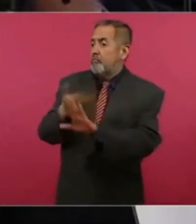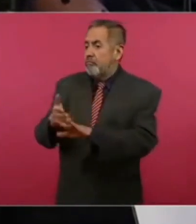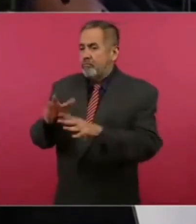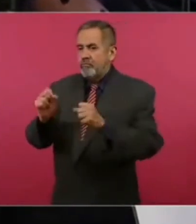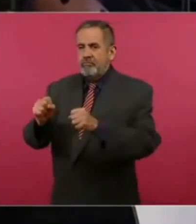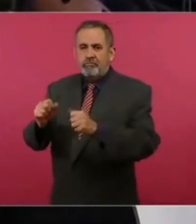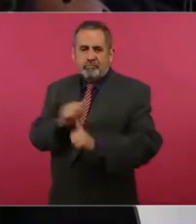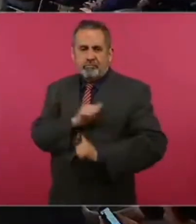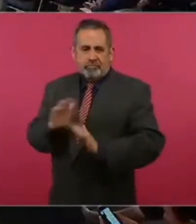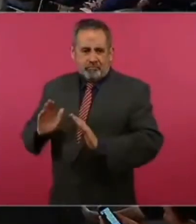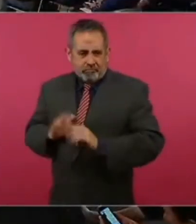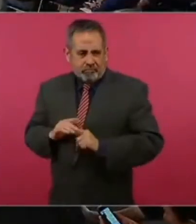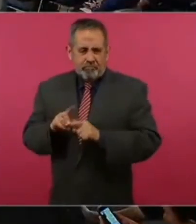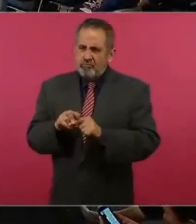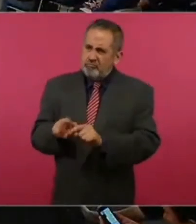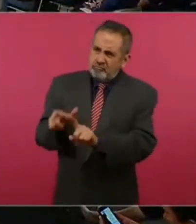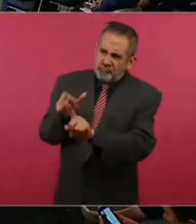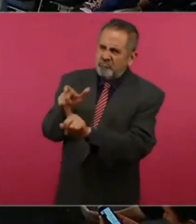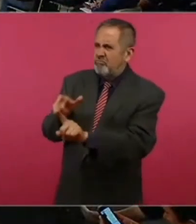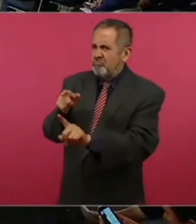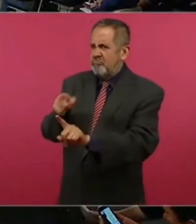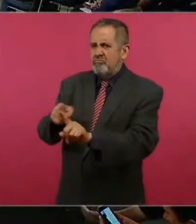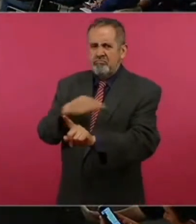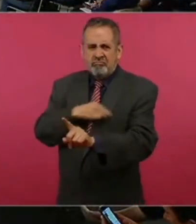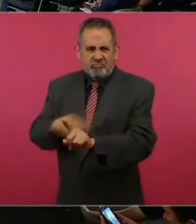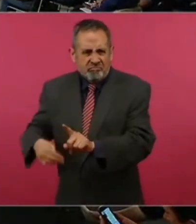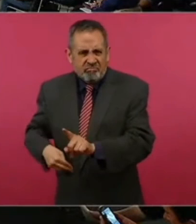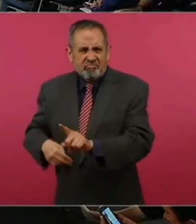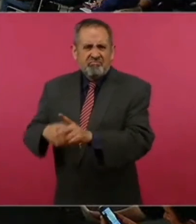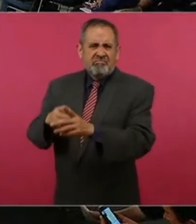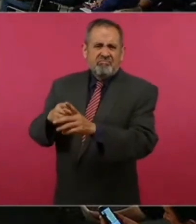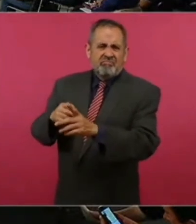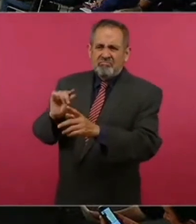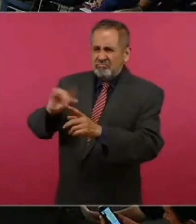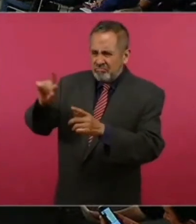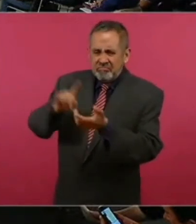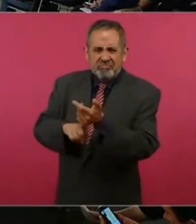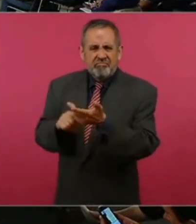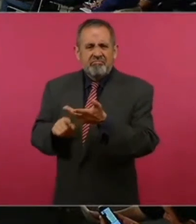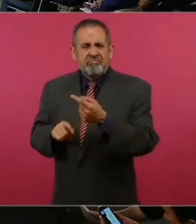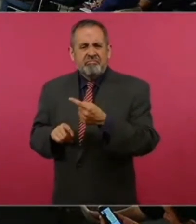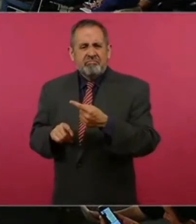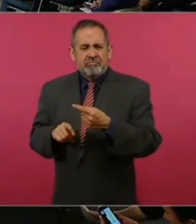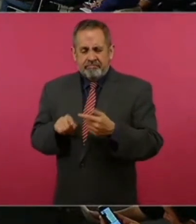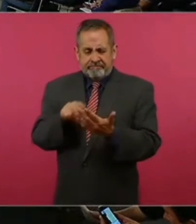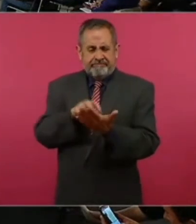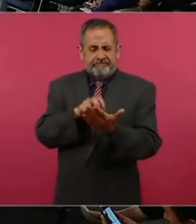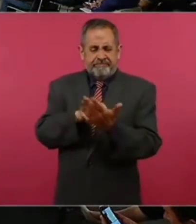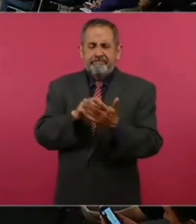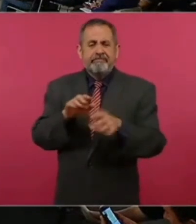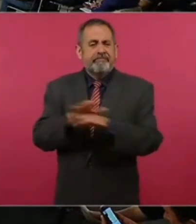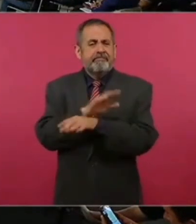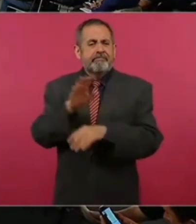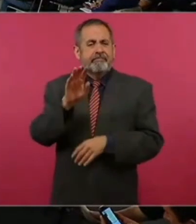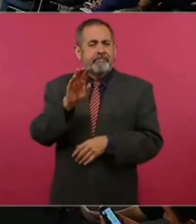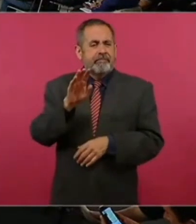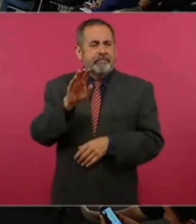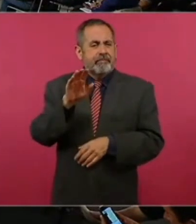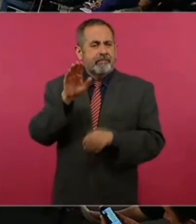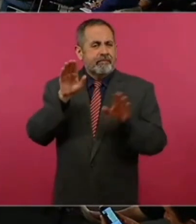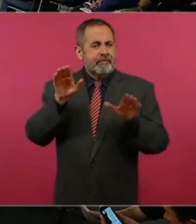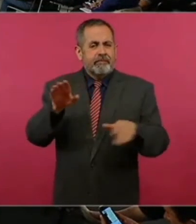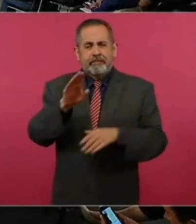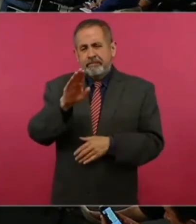de poner en jaque autoridades estatales, municipales, de modificar la bitácora de un avión, lo que bien podría